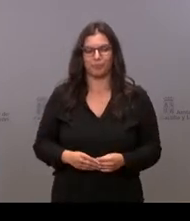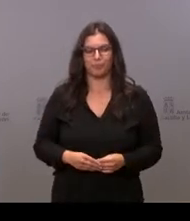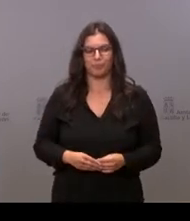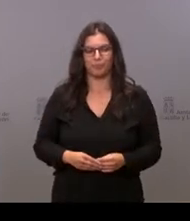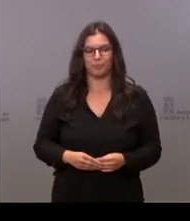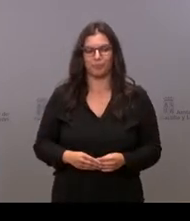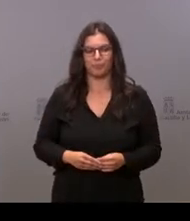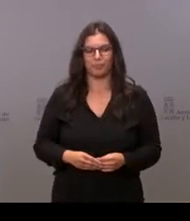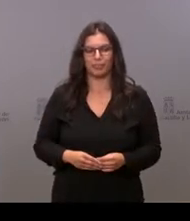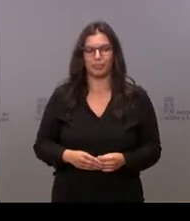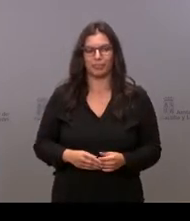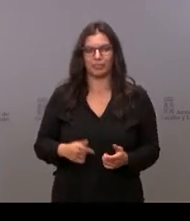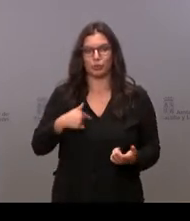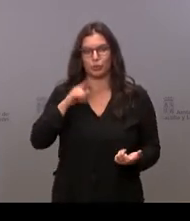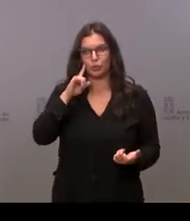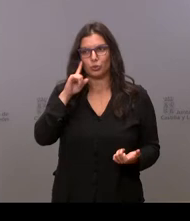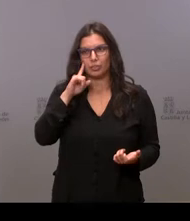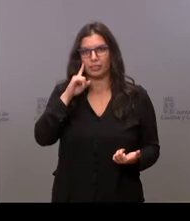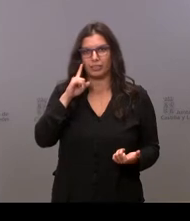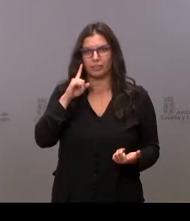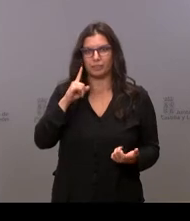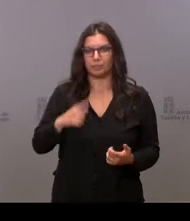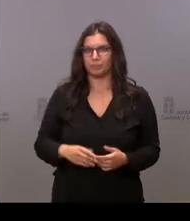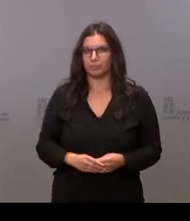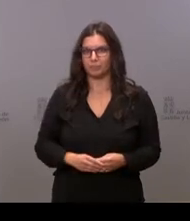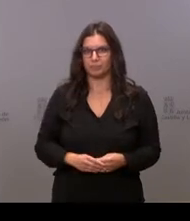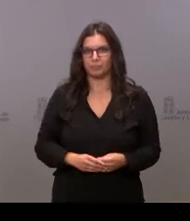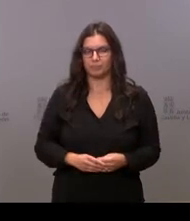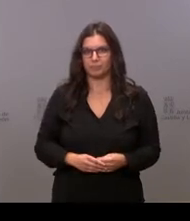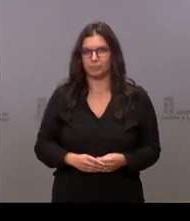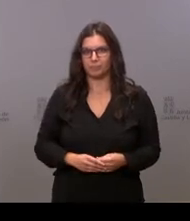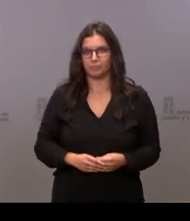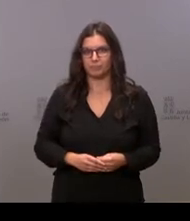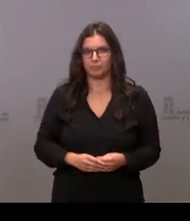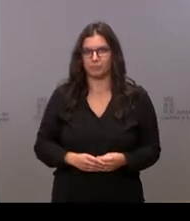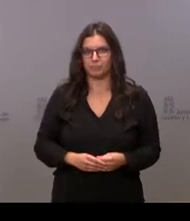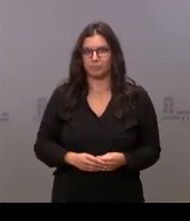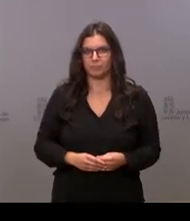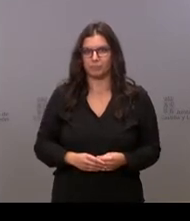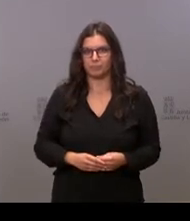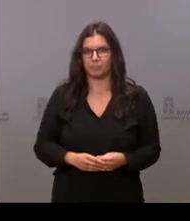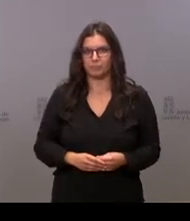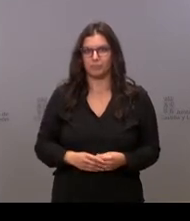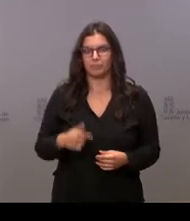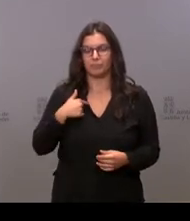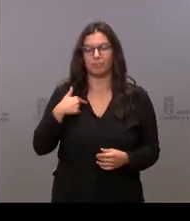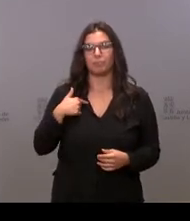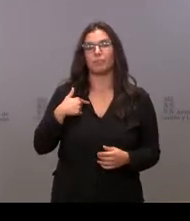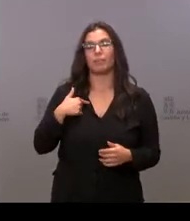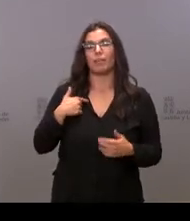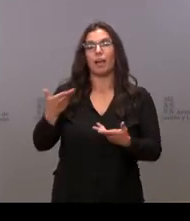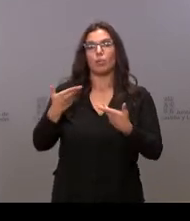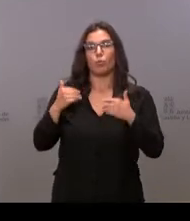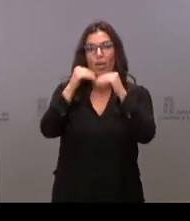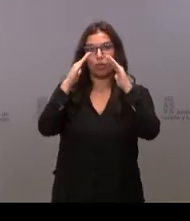Yo no sé qué. Yo también estoy ahí que tengo ayuda a domicilio porque estoy